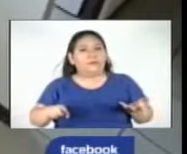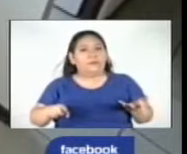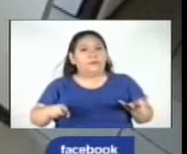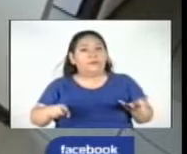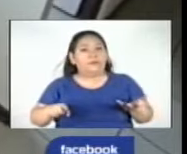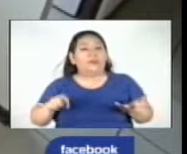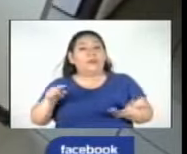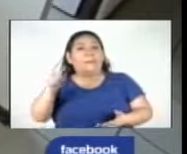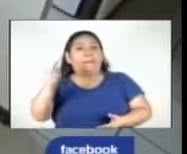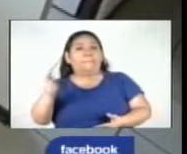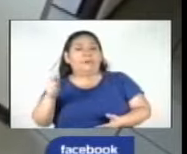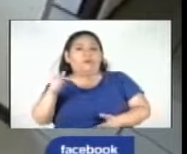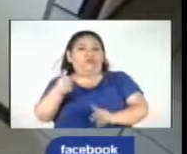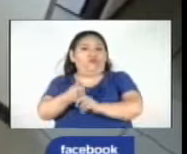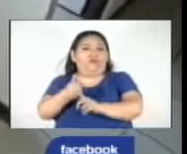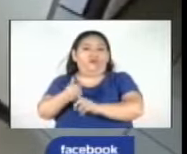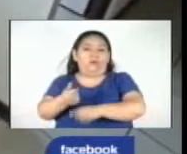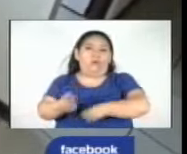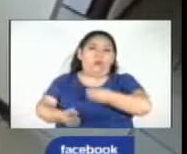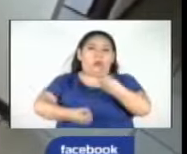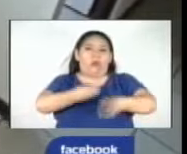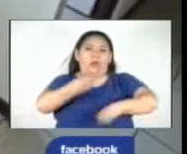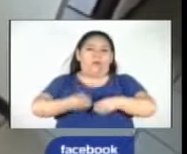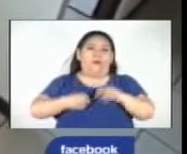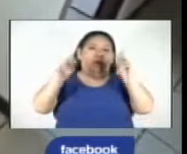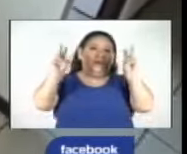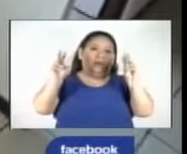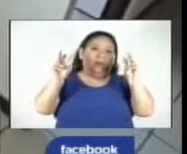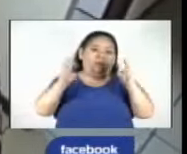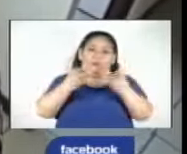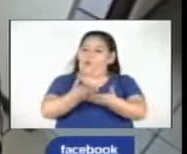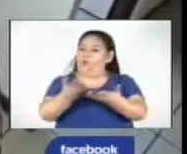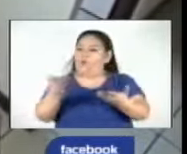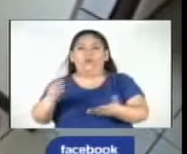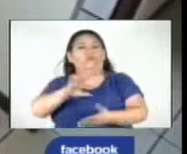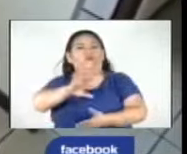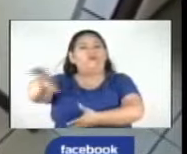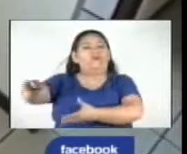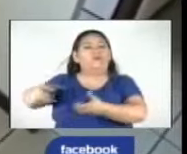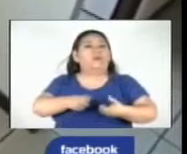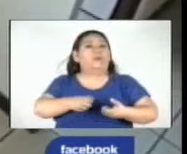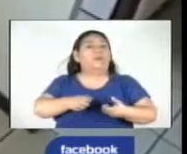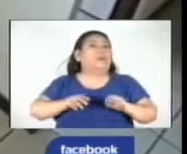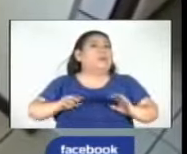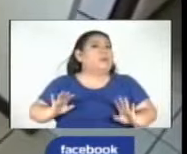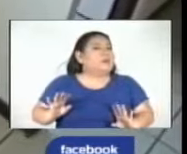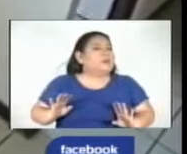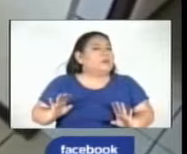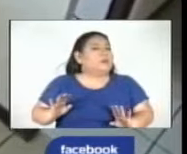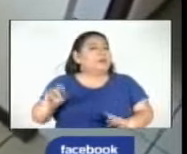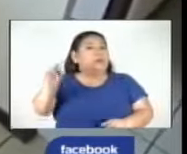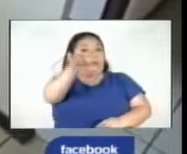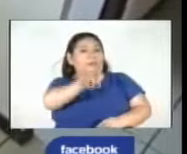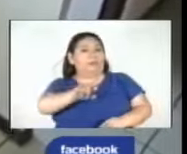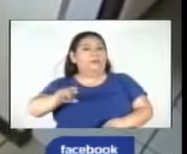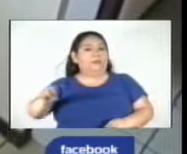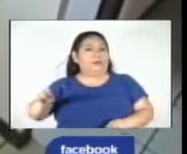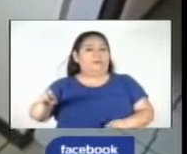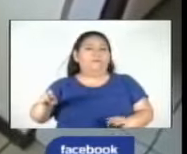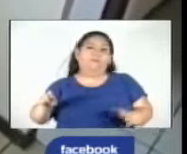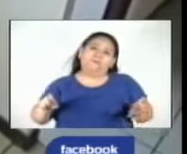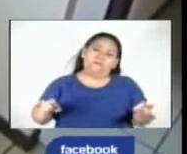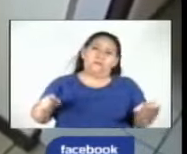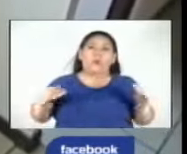declaración de propia parte en esta materia de extinción de dominio. Y tendríamos la próxima semana, al